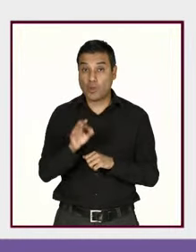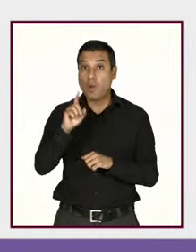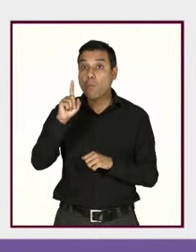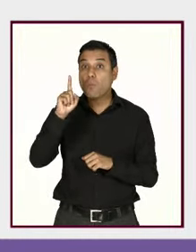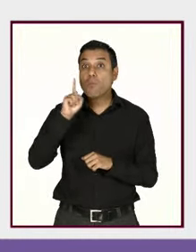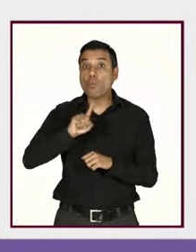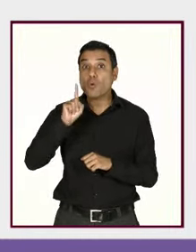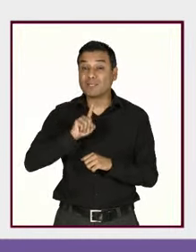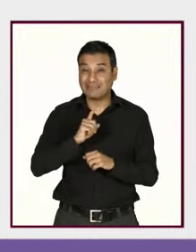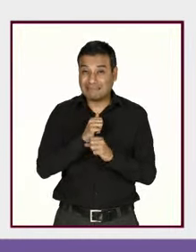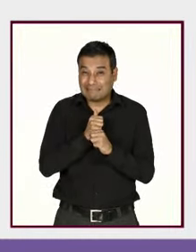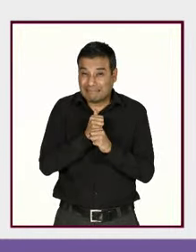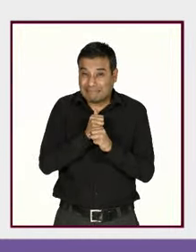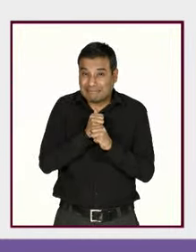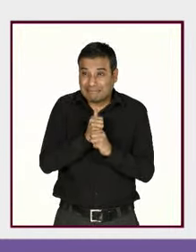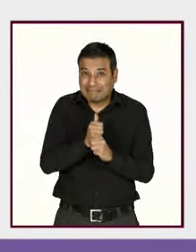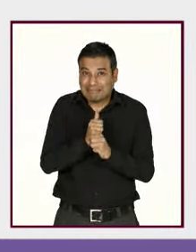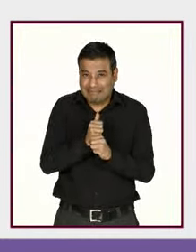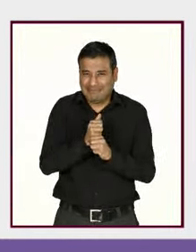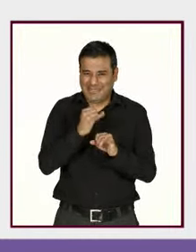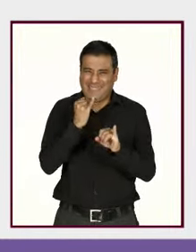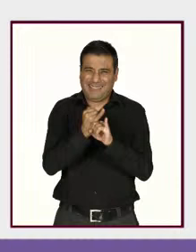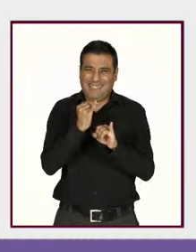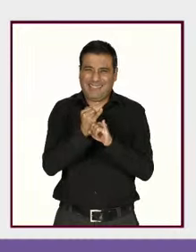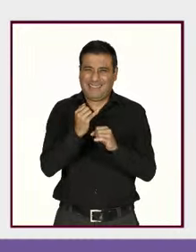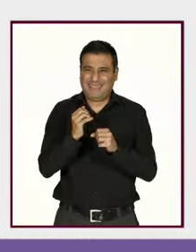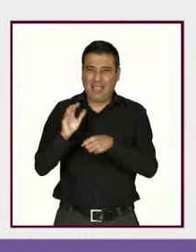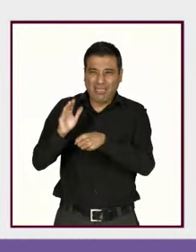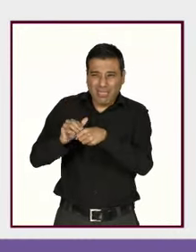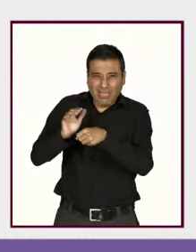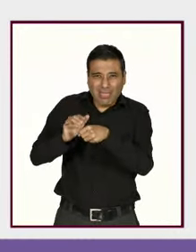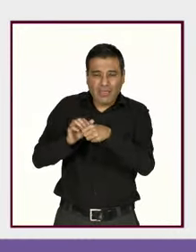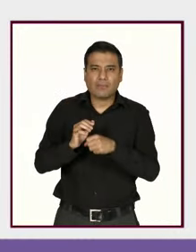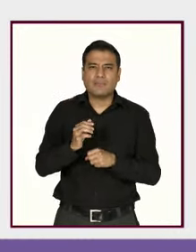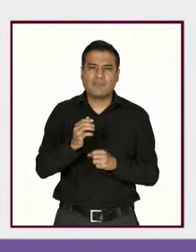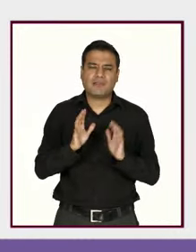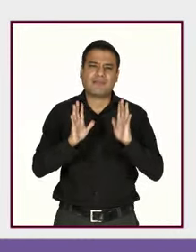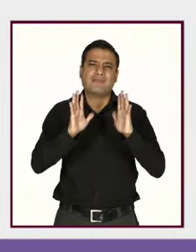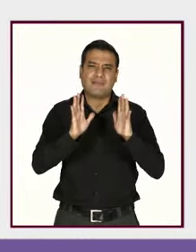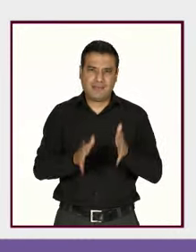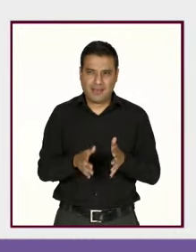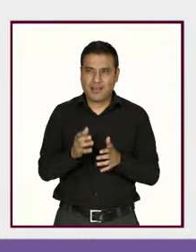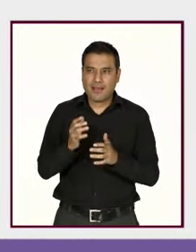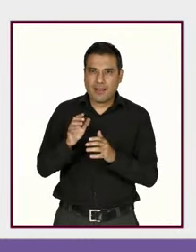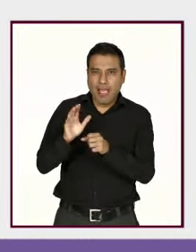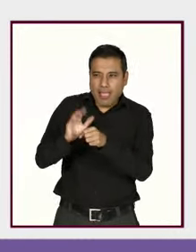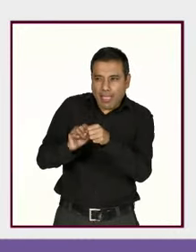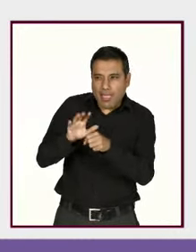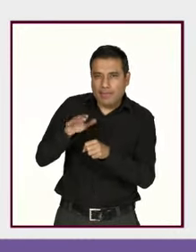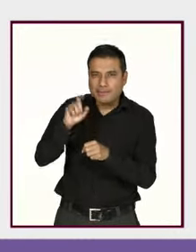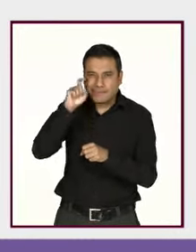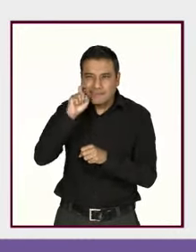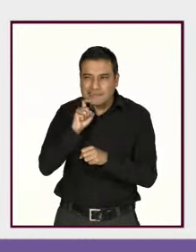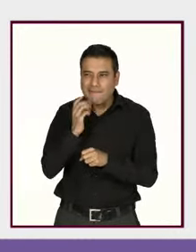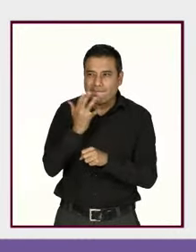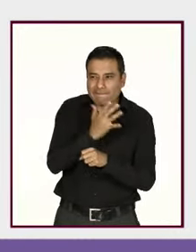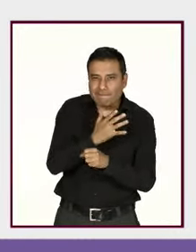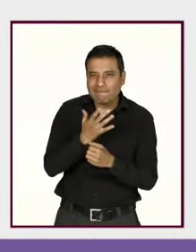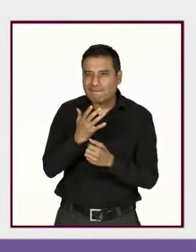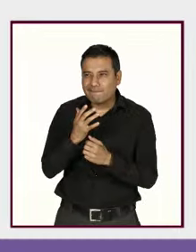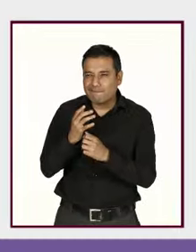mujeres víctimas de ciberacoso recibió insinuaciones o propuestas sexuales, que es lo que les decía